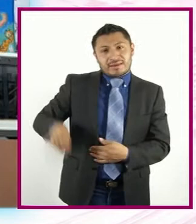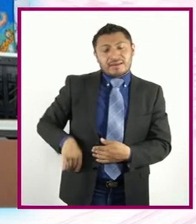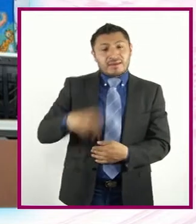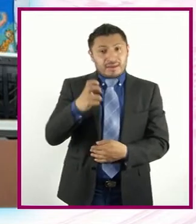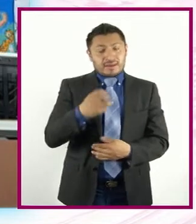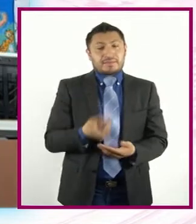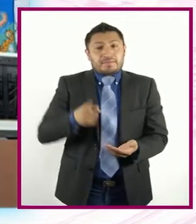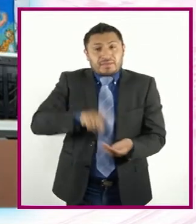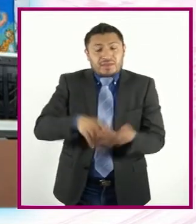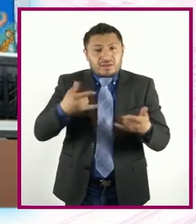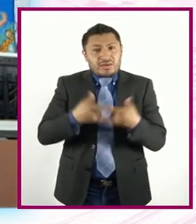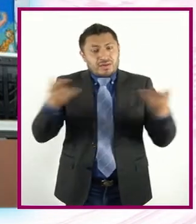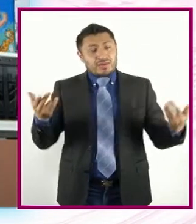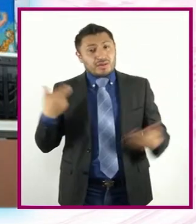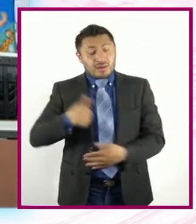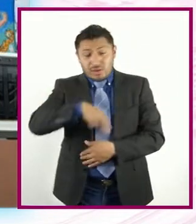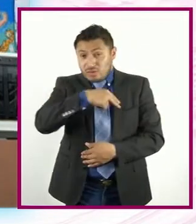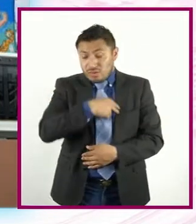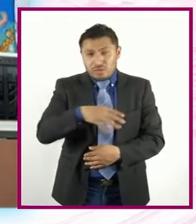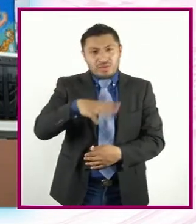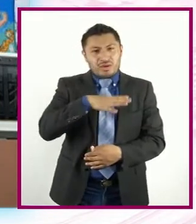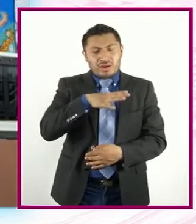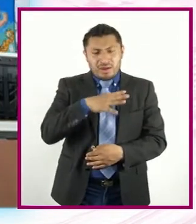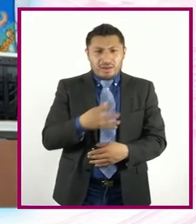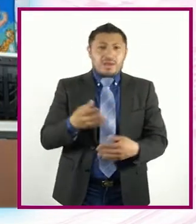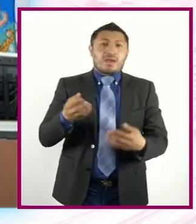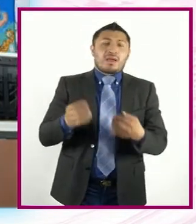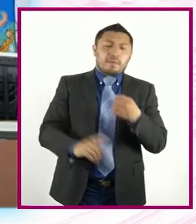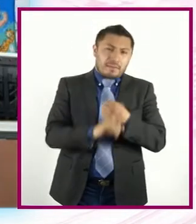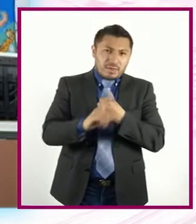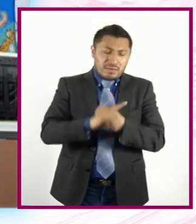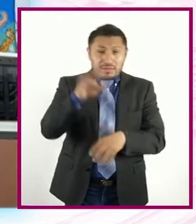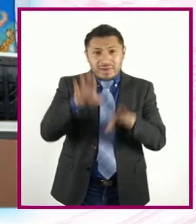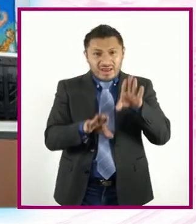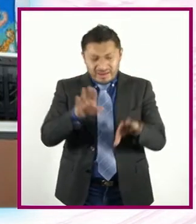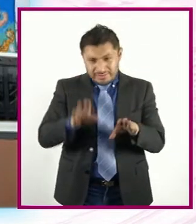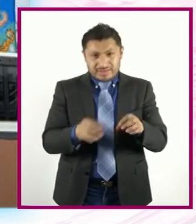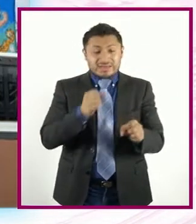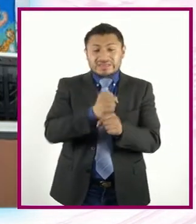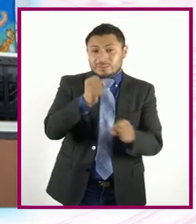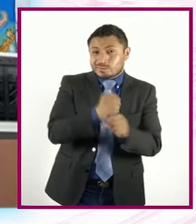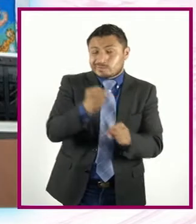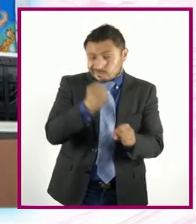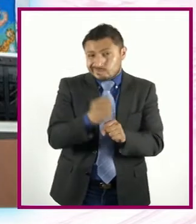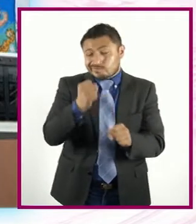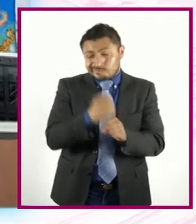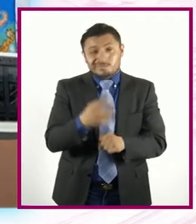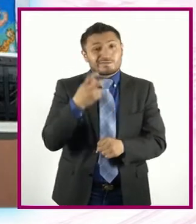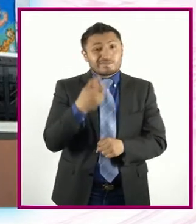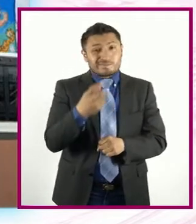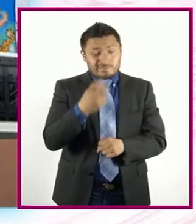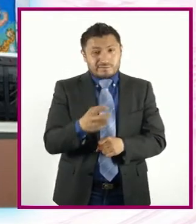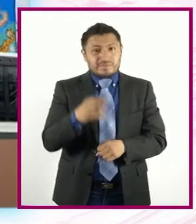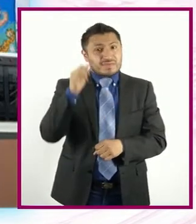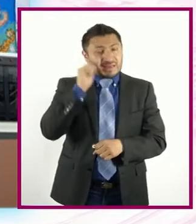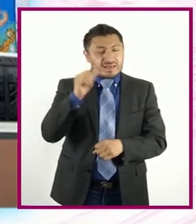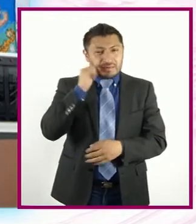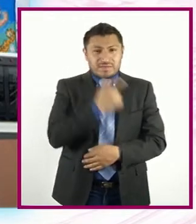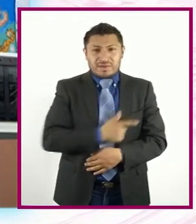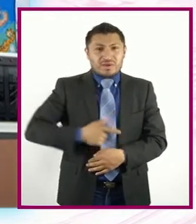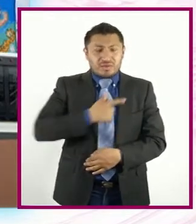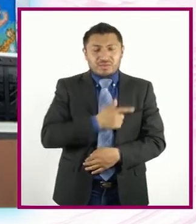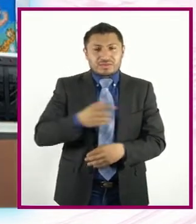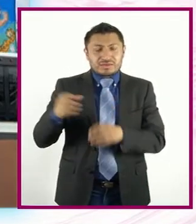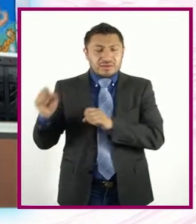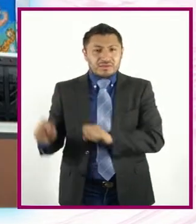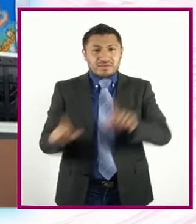la historia De Manrique Y de Medellín Pues nosotros Hemos tenido Algunos problemas Algunos conflictos De violencia Los cuales Siempre nos gusta Llevarlos a